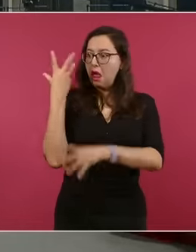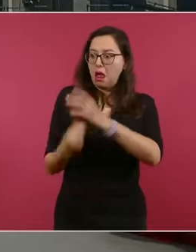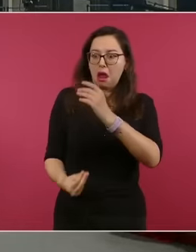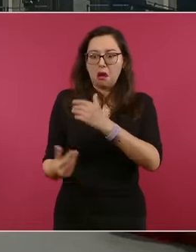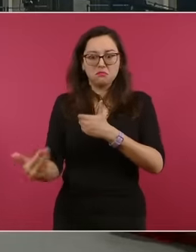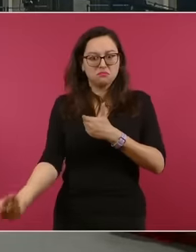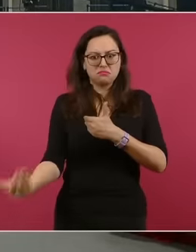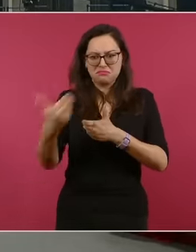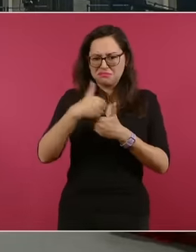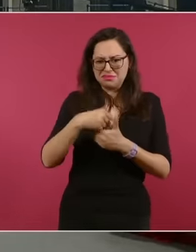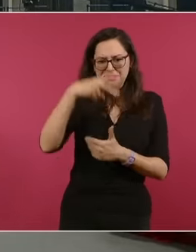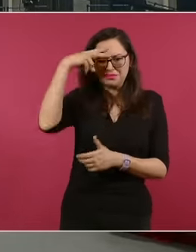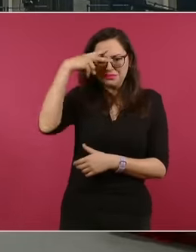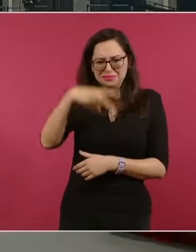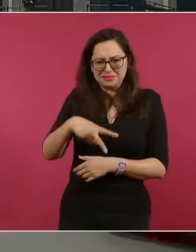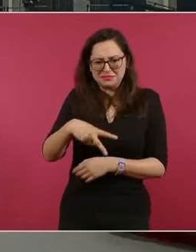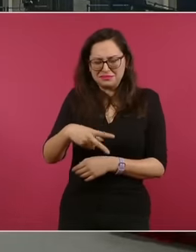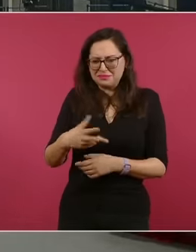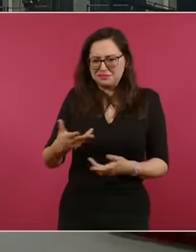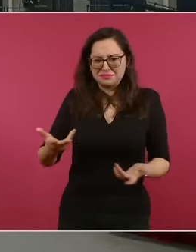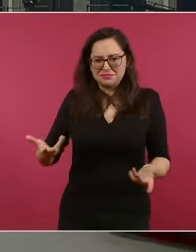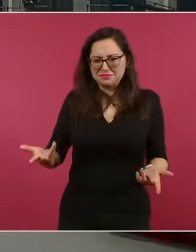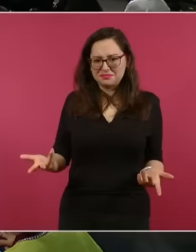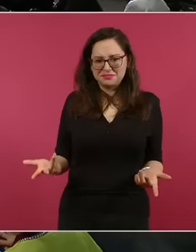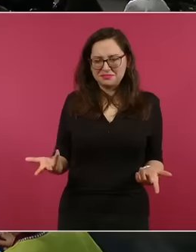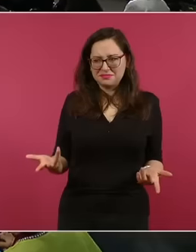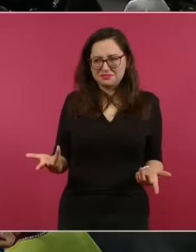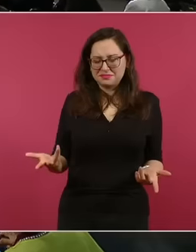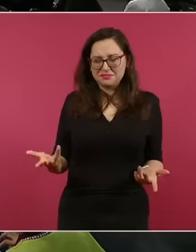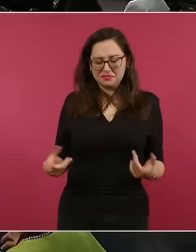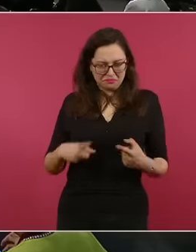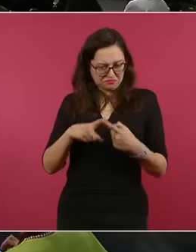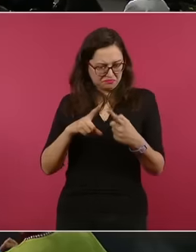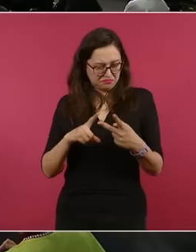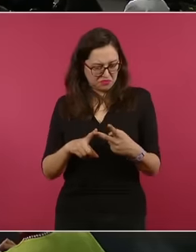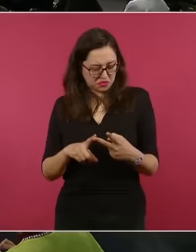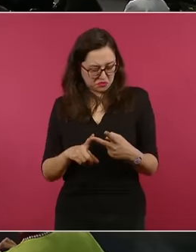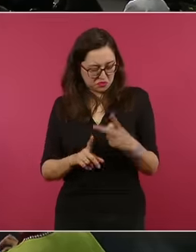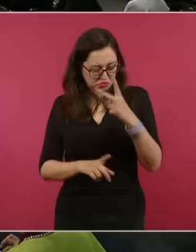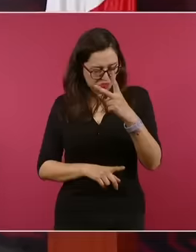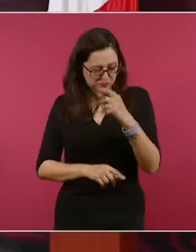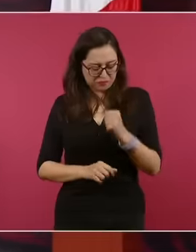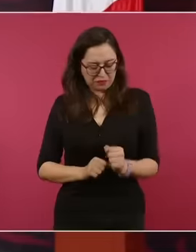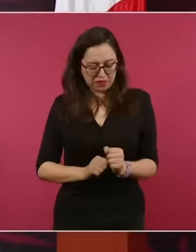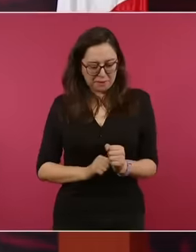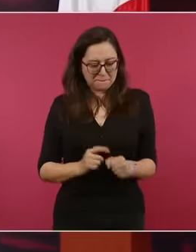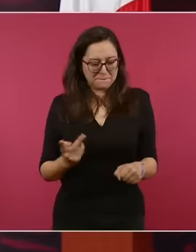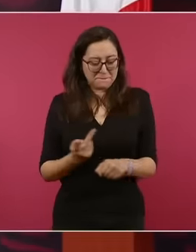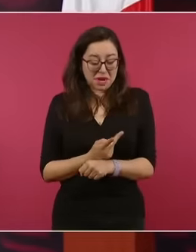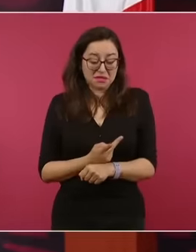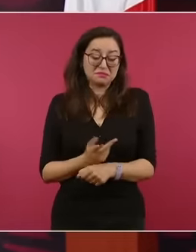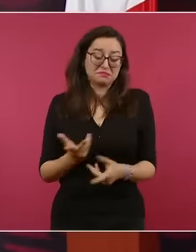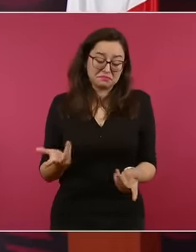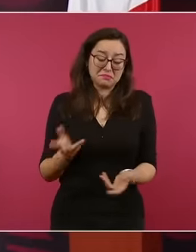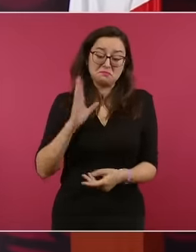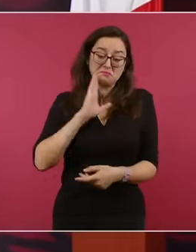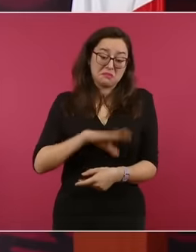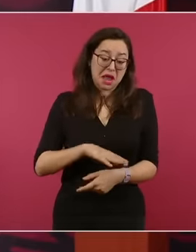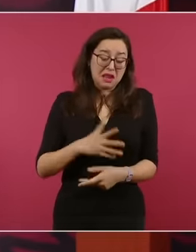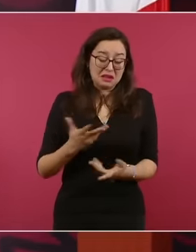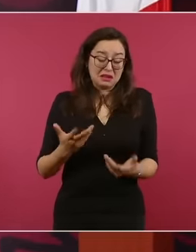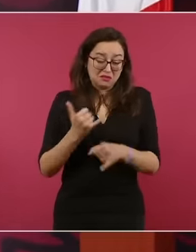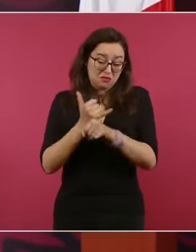por dos razones. Primero, porque nosotros decimos aquí, cuando ellos toman la